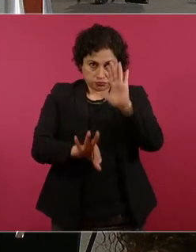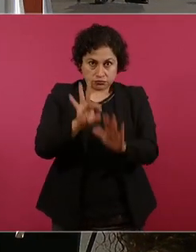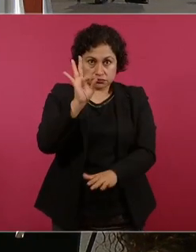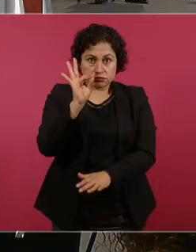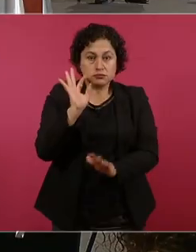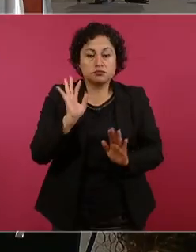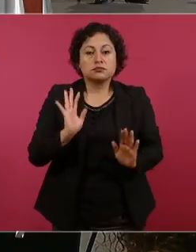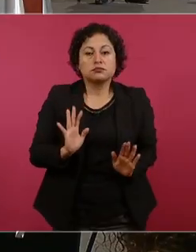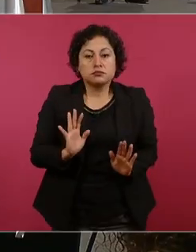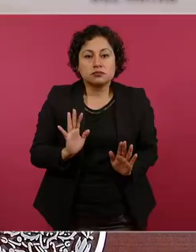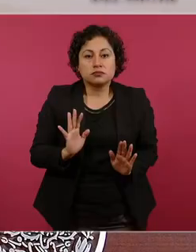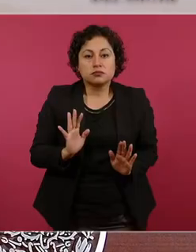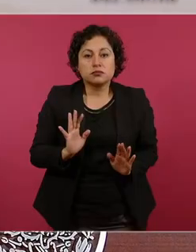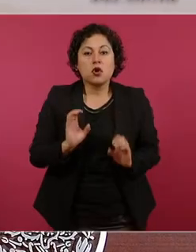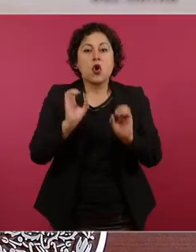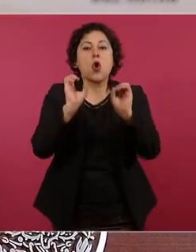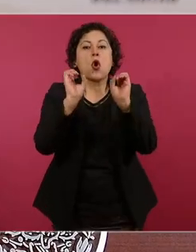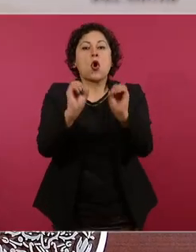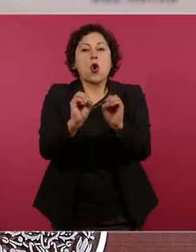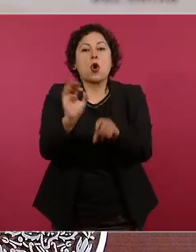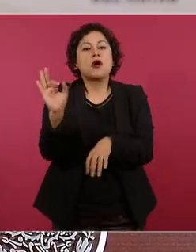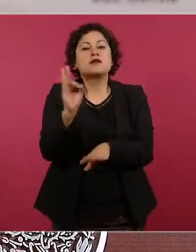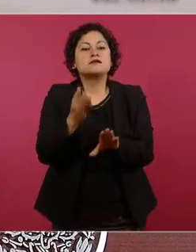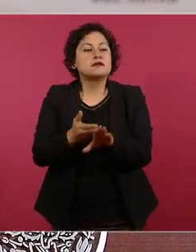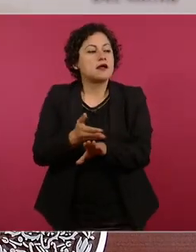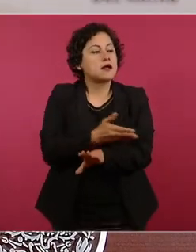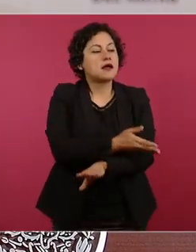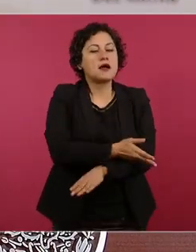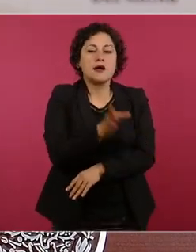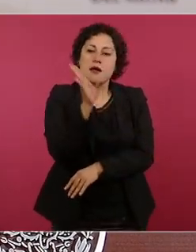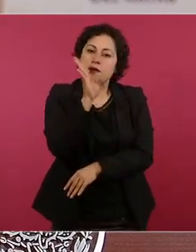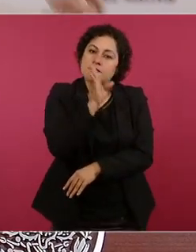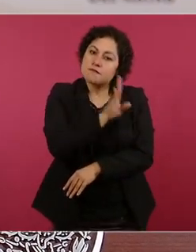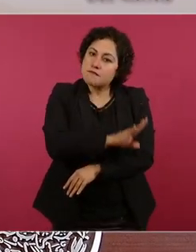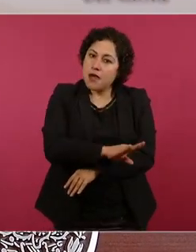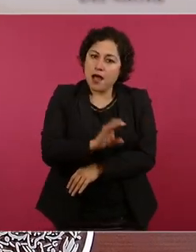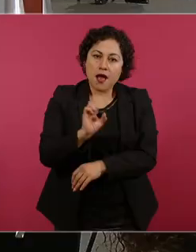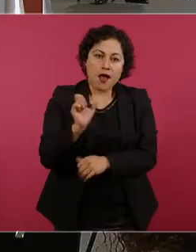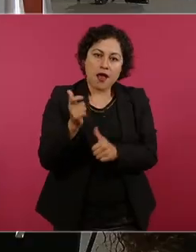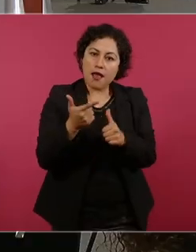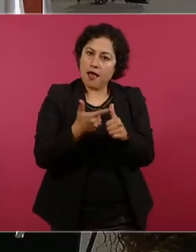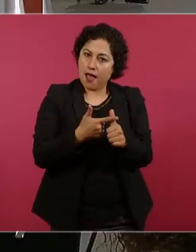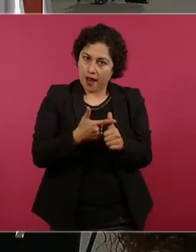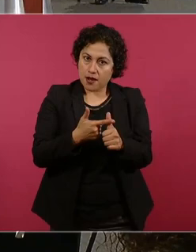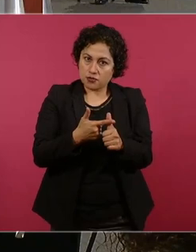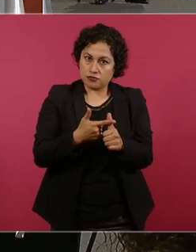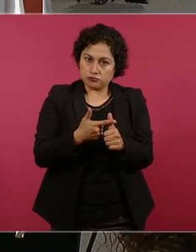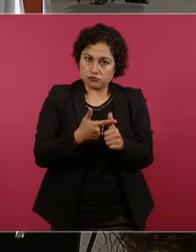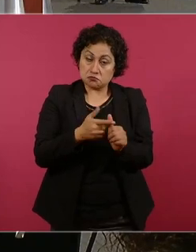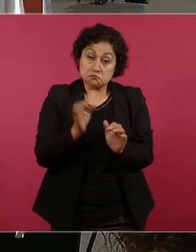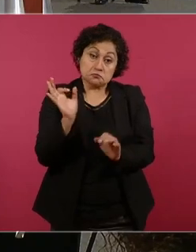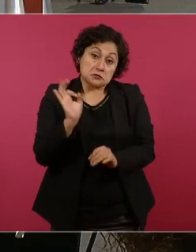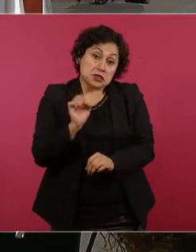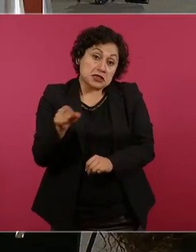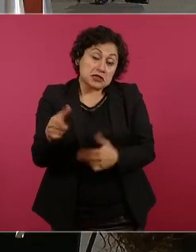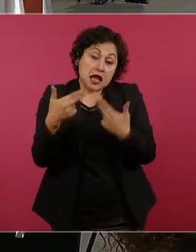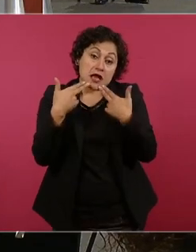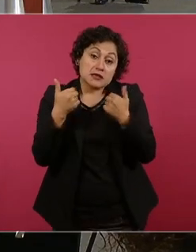actuaron de mala fe las anteriores autoridades fiscales